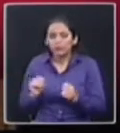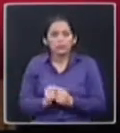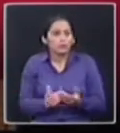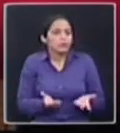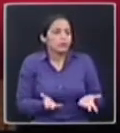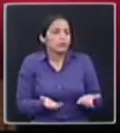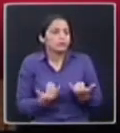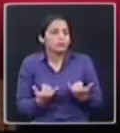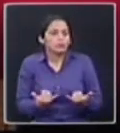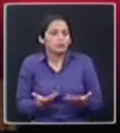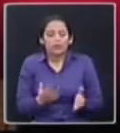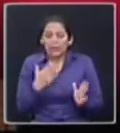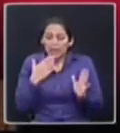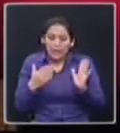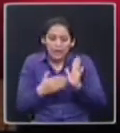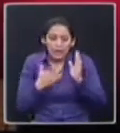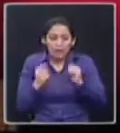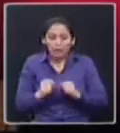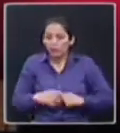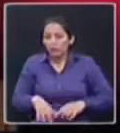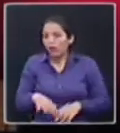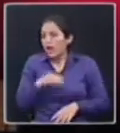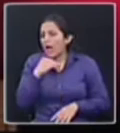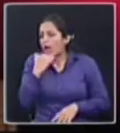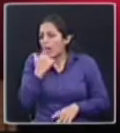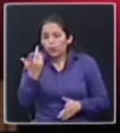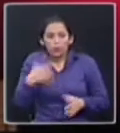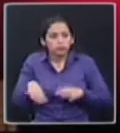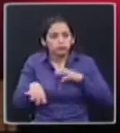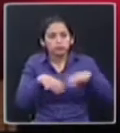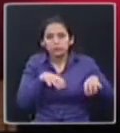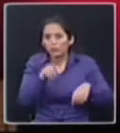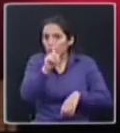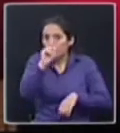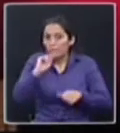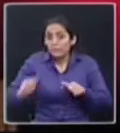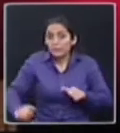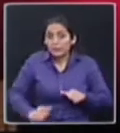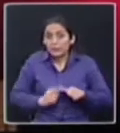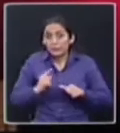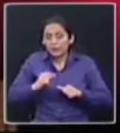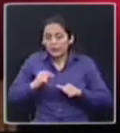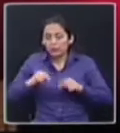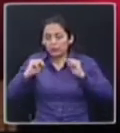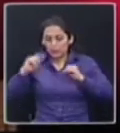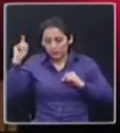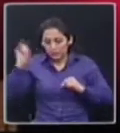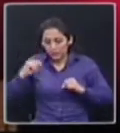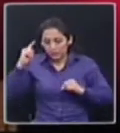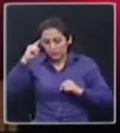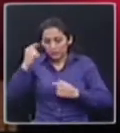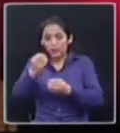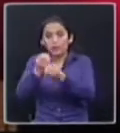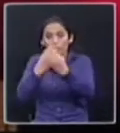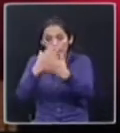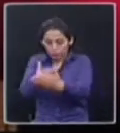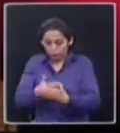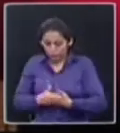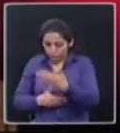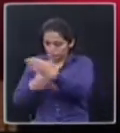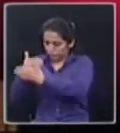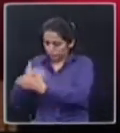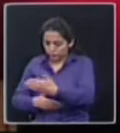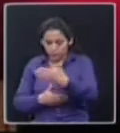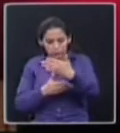¿cómo se puede actuar sin conocimiento? Es decir, la fiscalía ha actuado en base, obviamente... No, yo creo que... ¿Cómo que no?